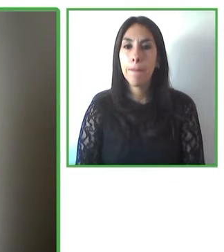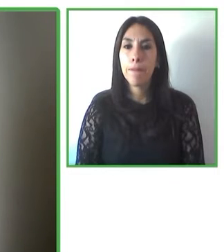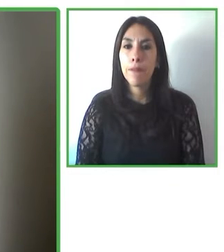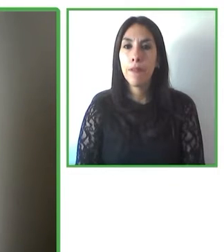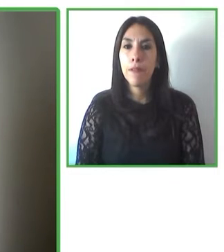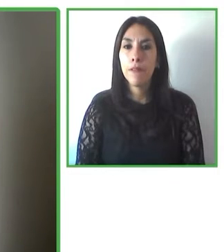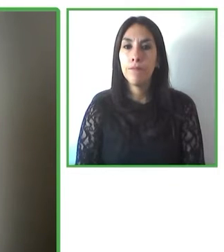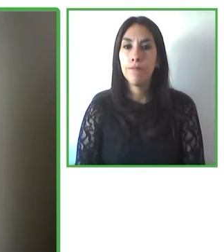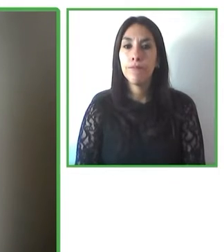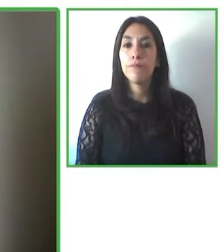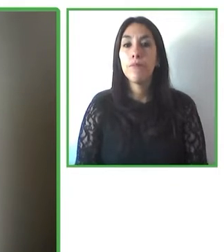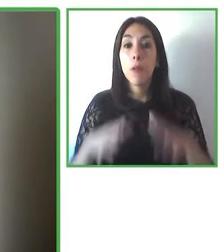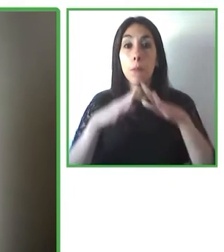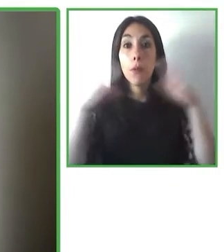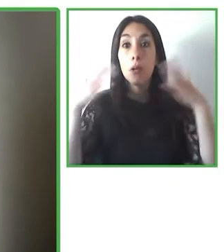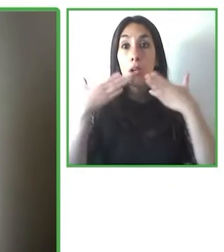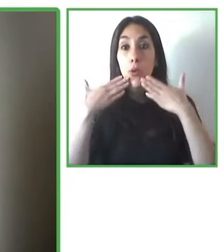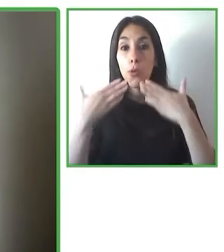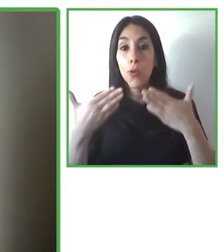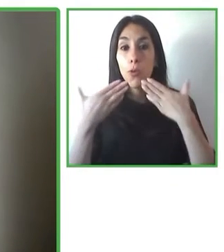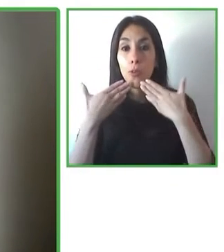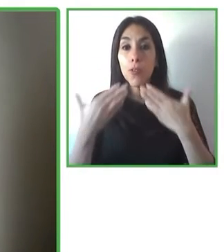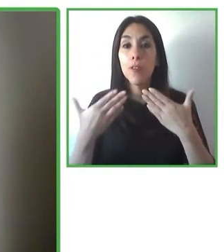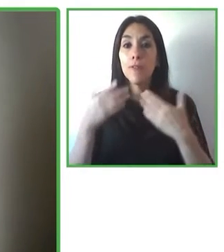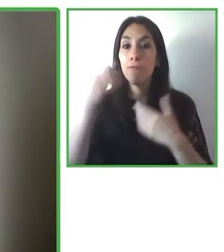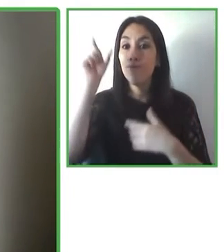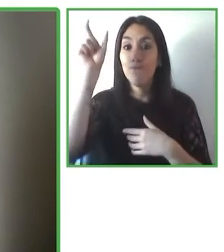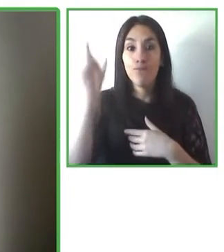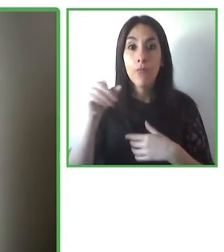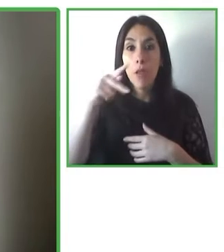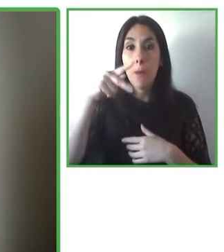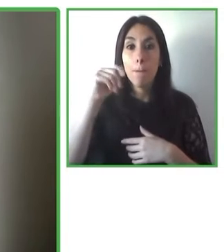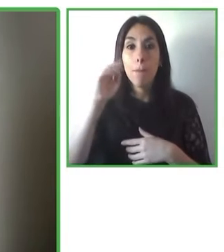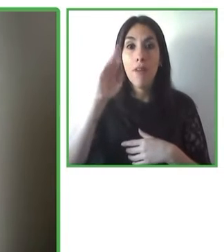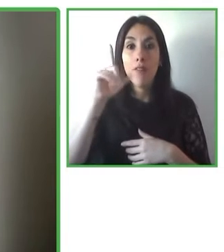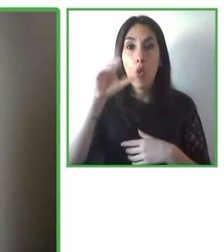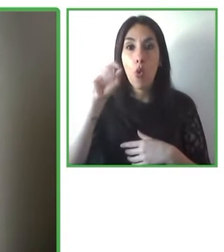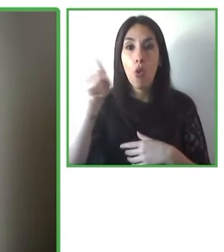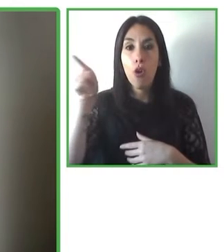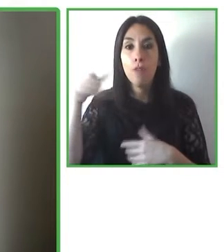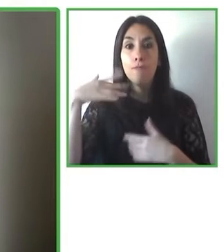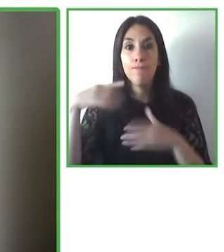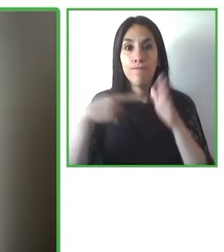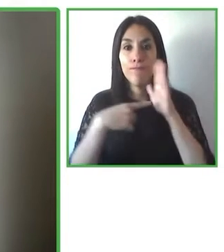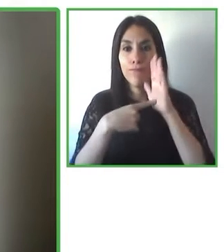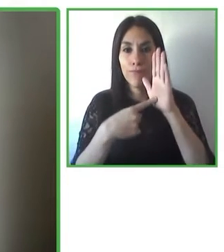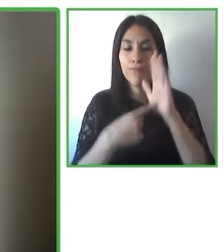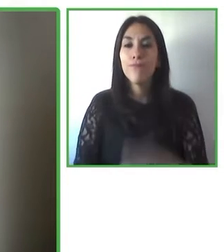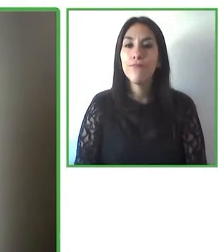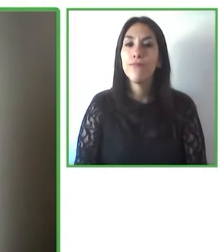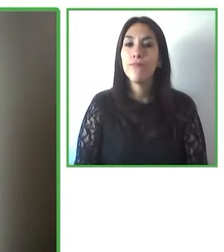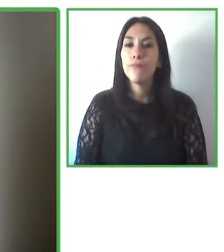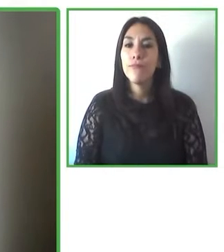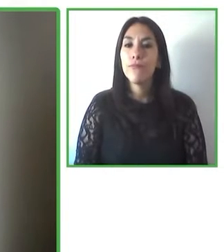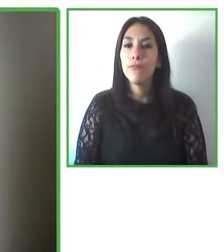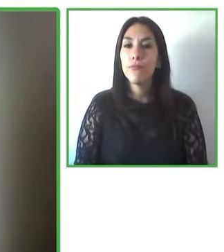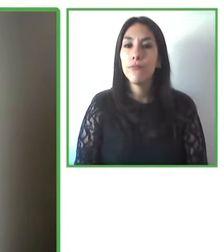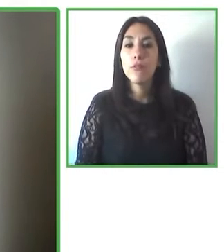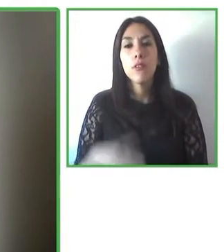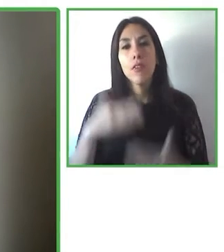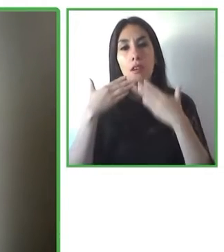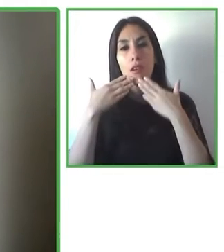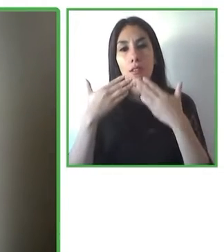Muchas gracias, Pablo, por la presentación. Y gracias a los organizadores de esta